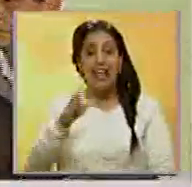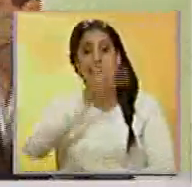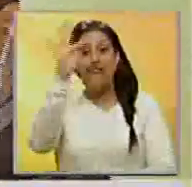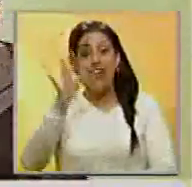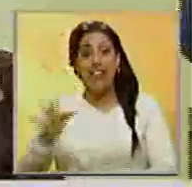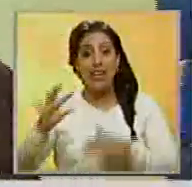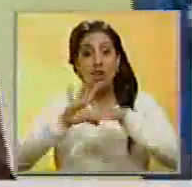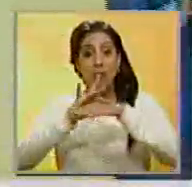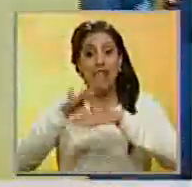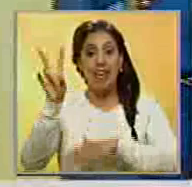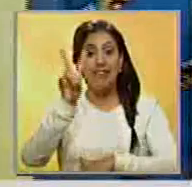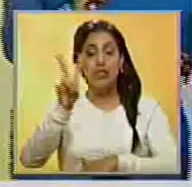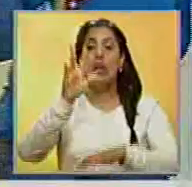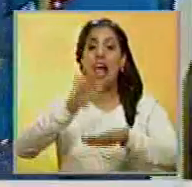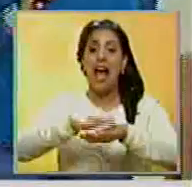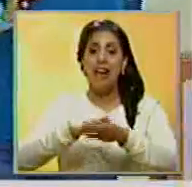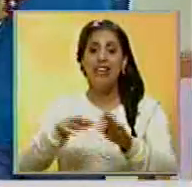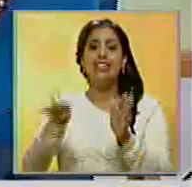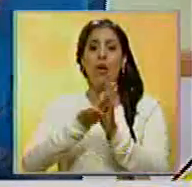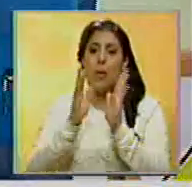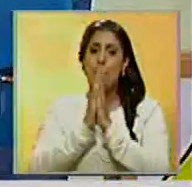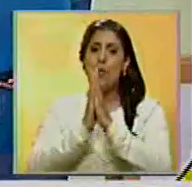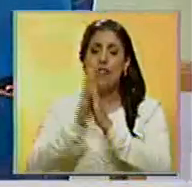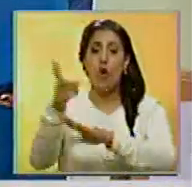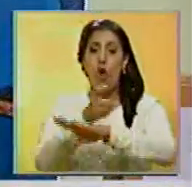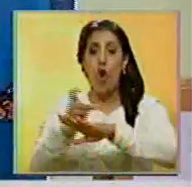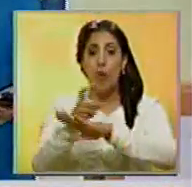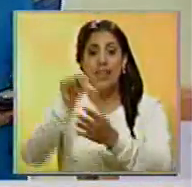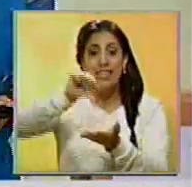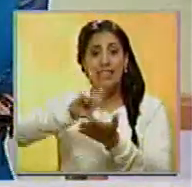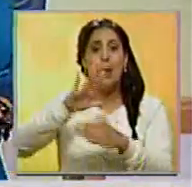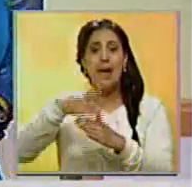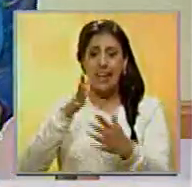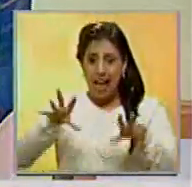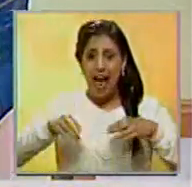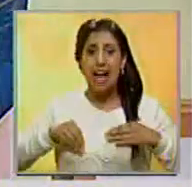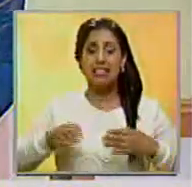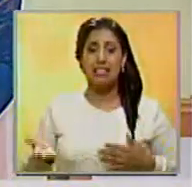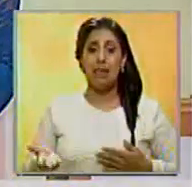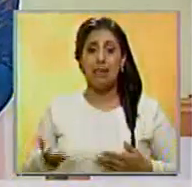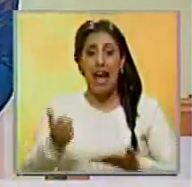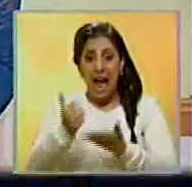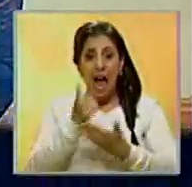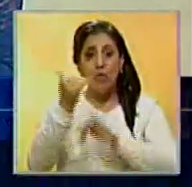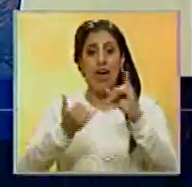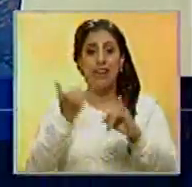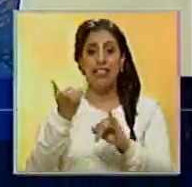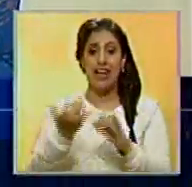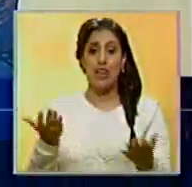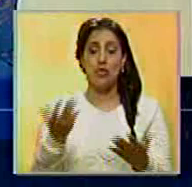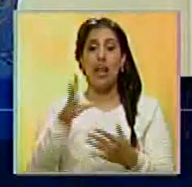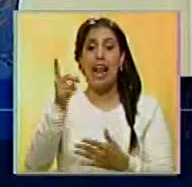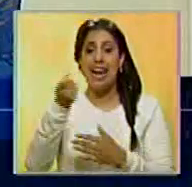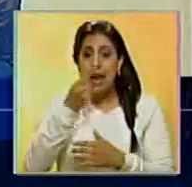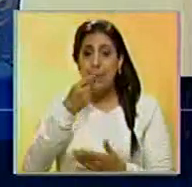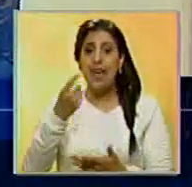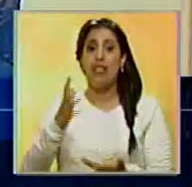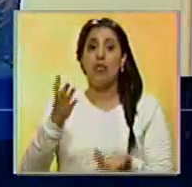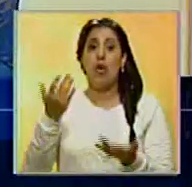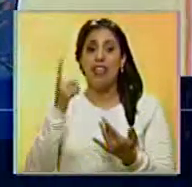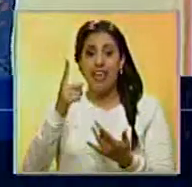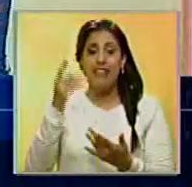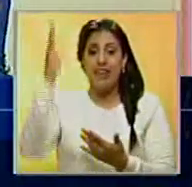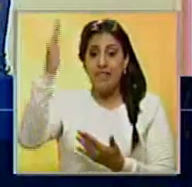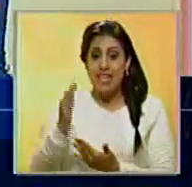Federación Médica Venezolana, han hecho entonces una petición al gobierno central para que se acepte esta ayuda internacional en medicamentos que podrían